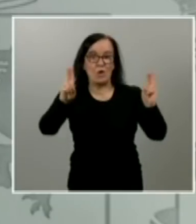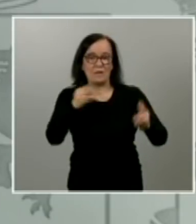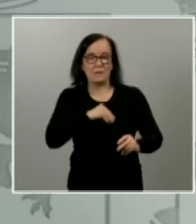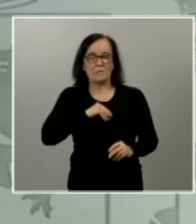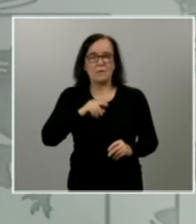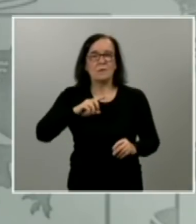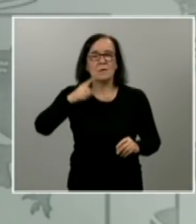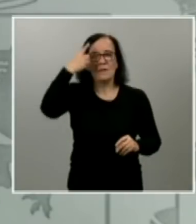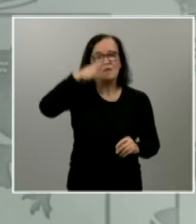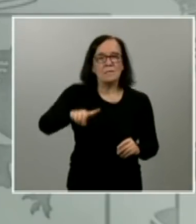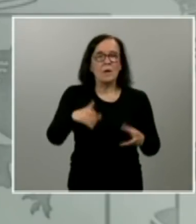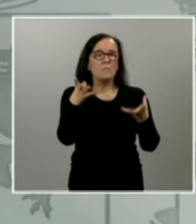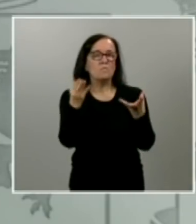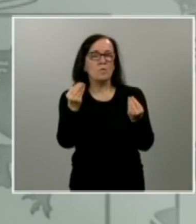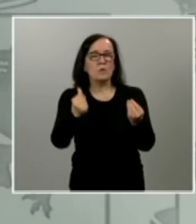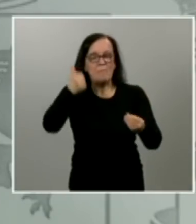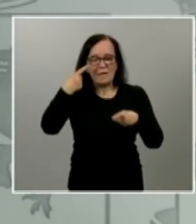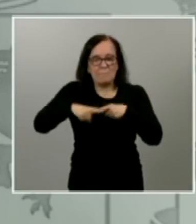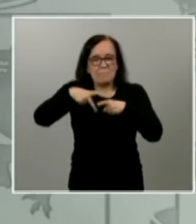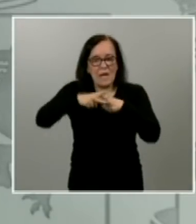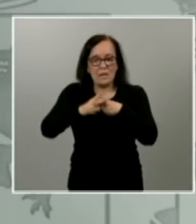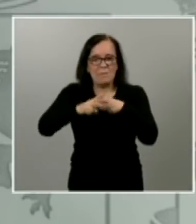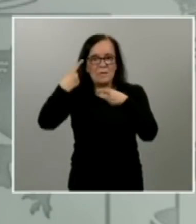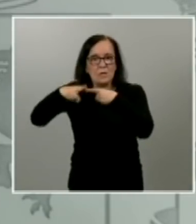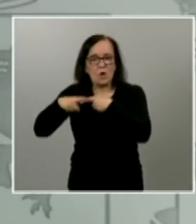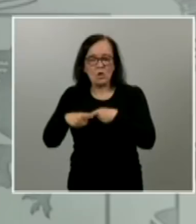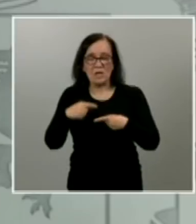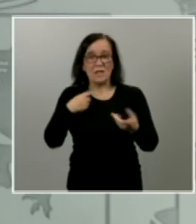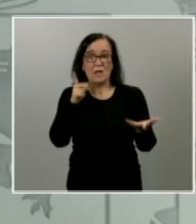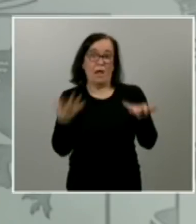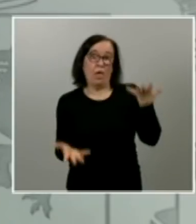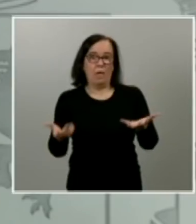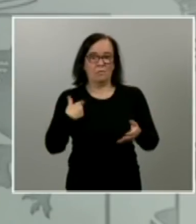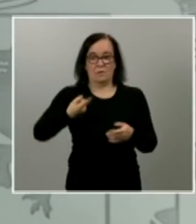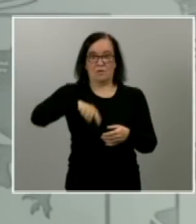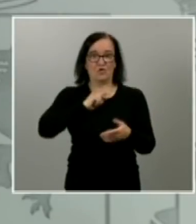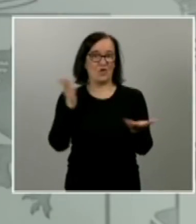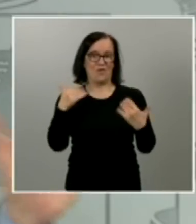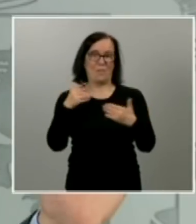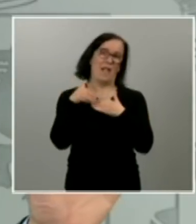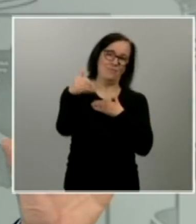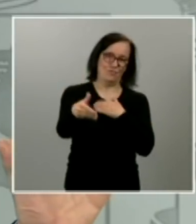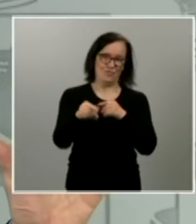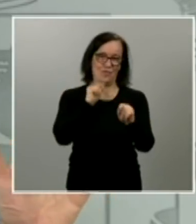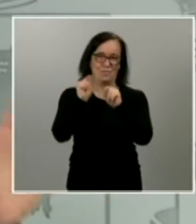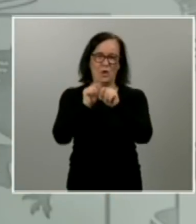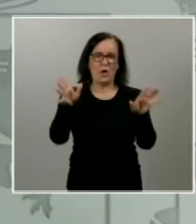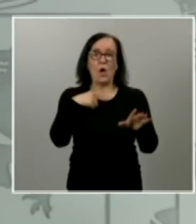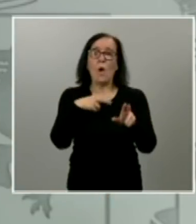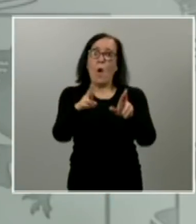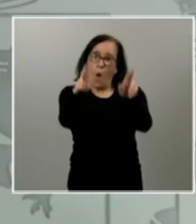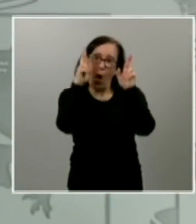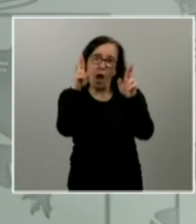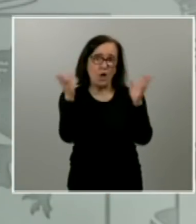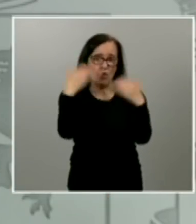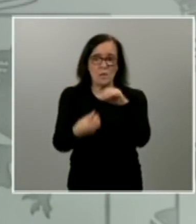con muchísimas más herramientas e instrumentos de la que nosotros ahora mismo estamos contando para futuras pandemias ojalá no se produzcan pero si se